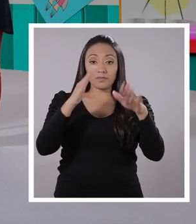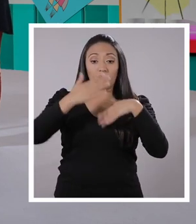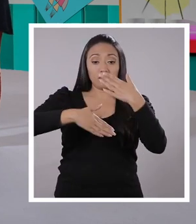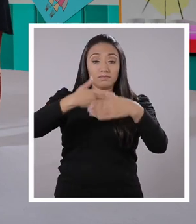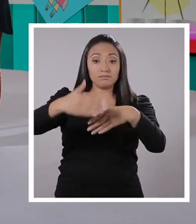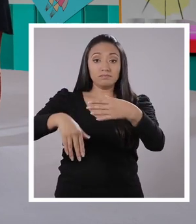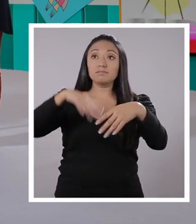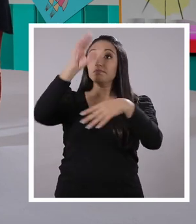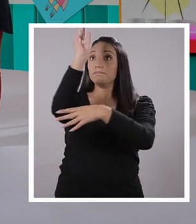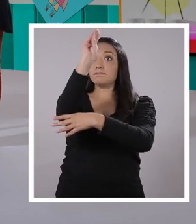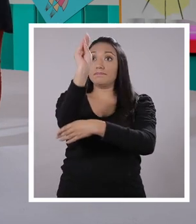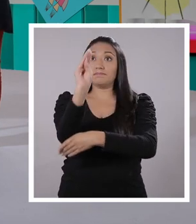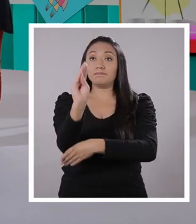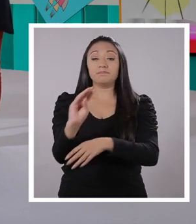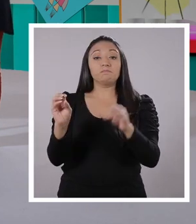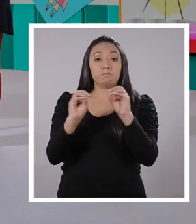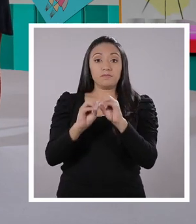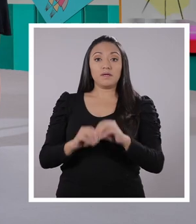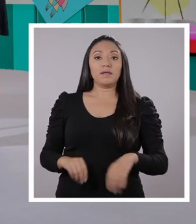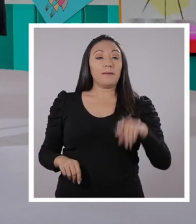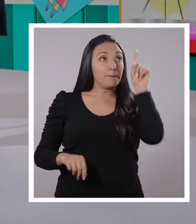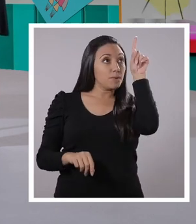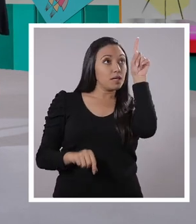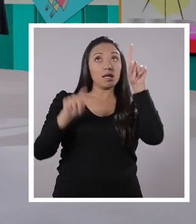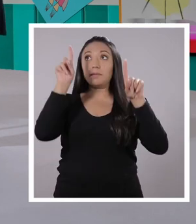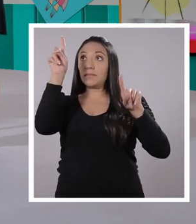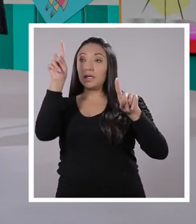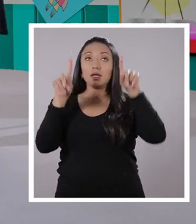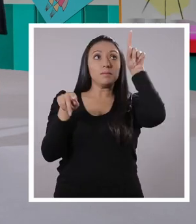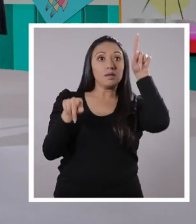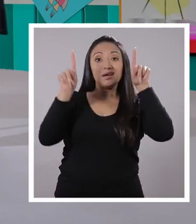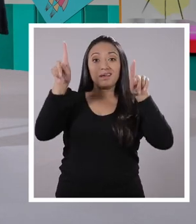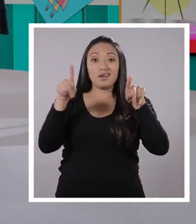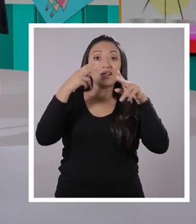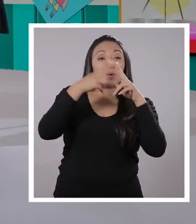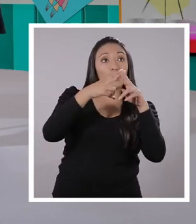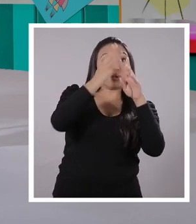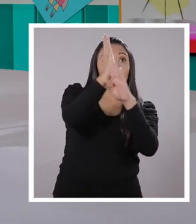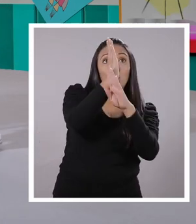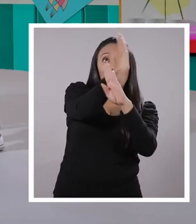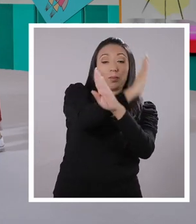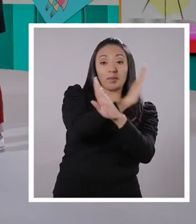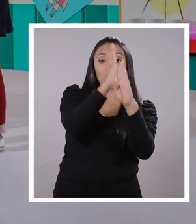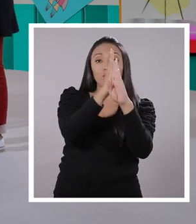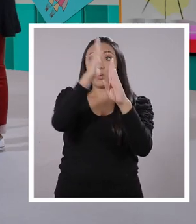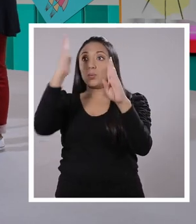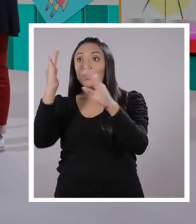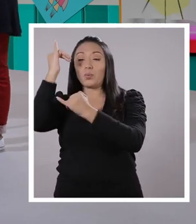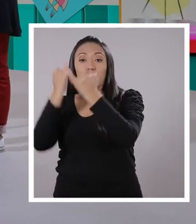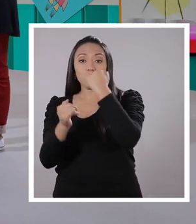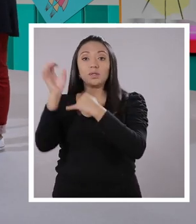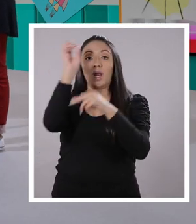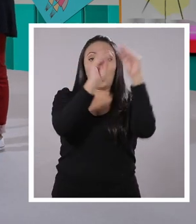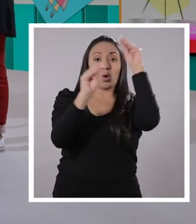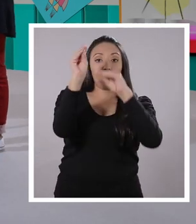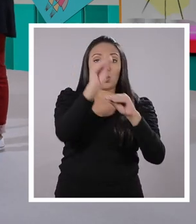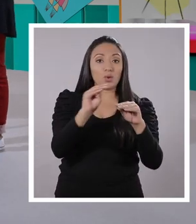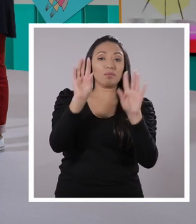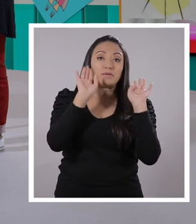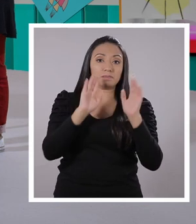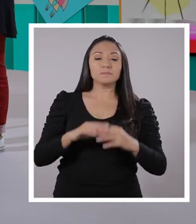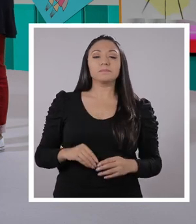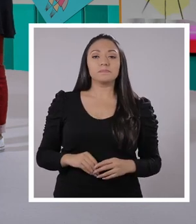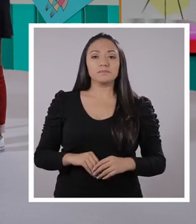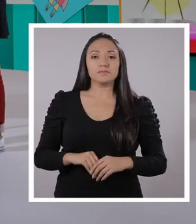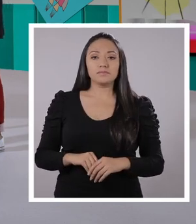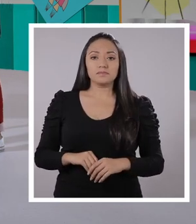cierto? Exacto. Hoy vamos a descubrir eso. Y mientras tanto, vamos a seguir dándole formato cróstico. Me encanta, profe, porque mire, las letras. Y pueden estar también solo al inicio.